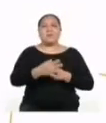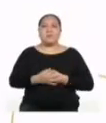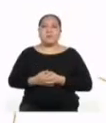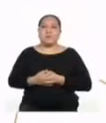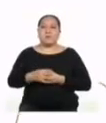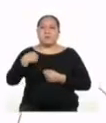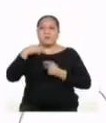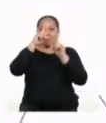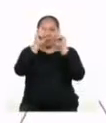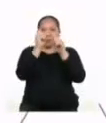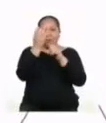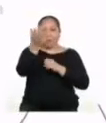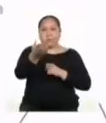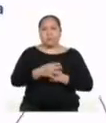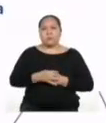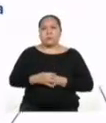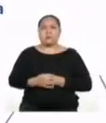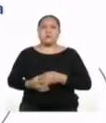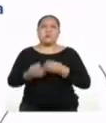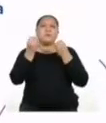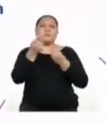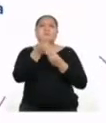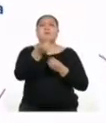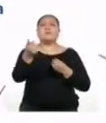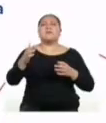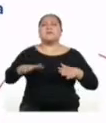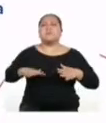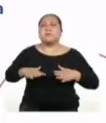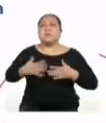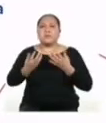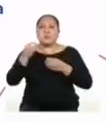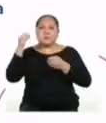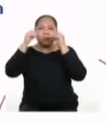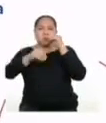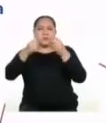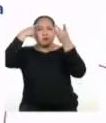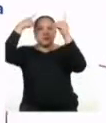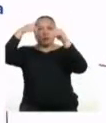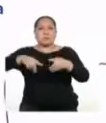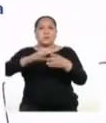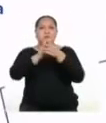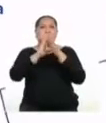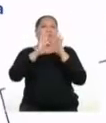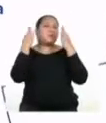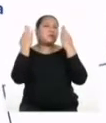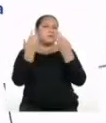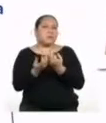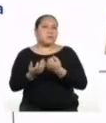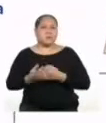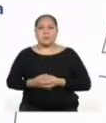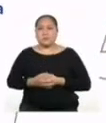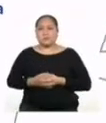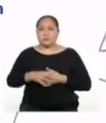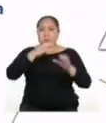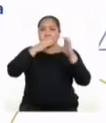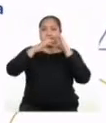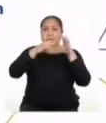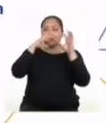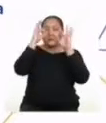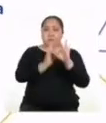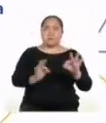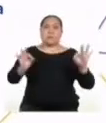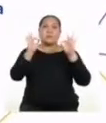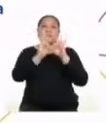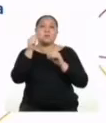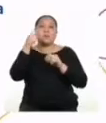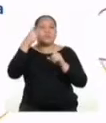Y la pregunta es, ¿cómo pueden ustedes establecer acuerdos con sus familias? La comunicación es